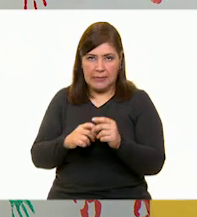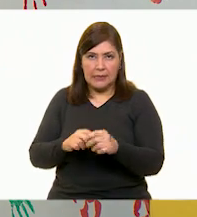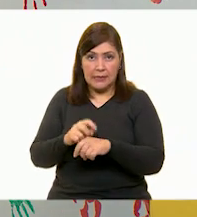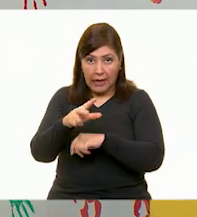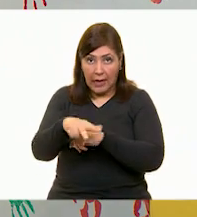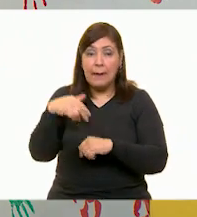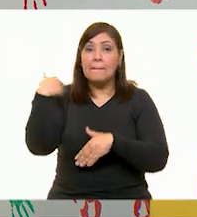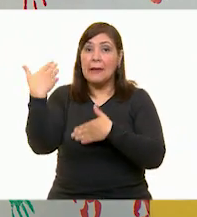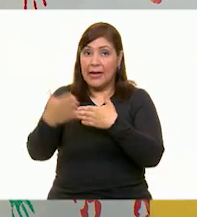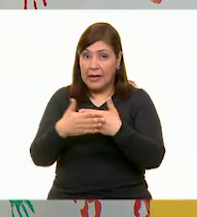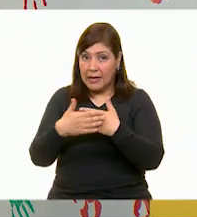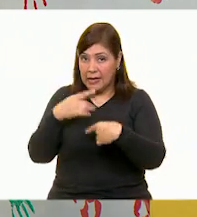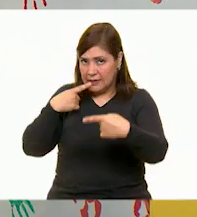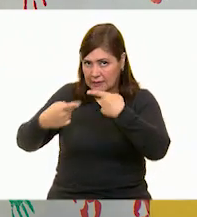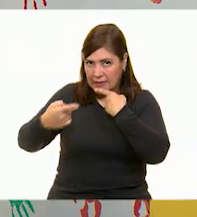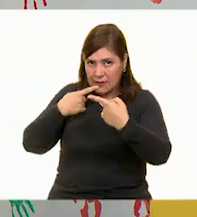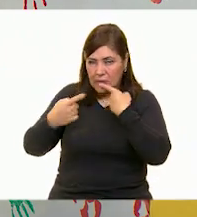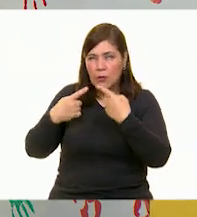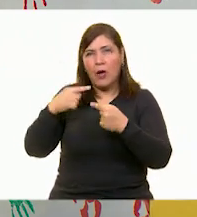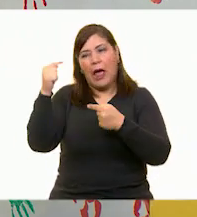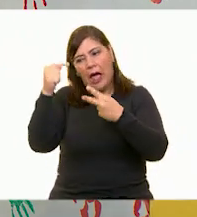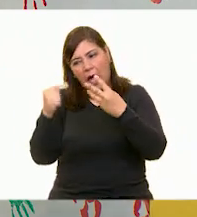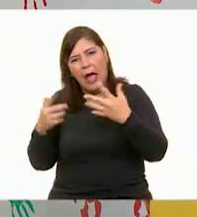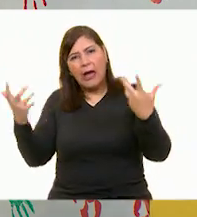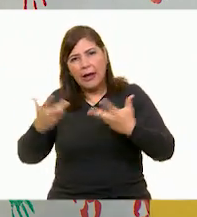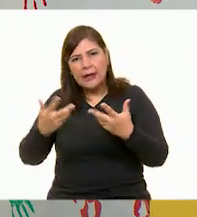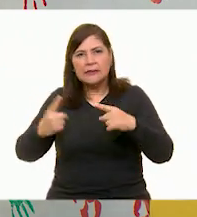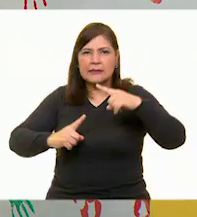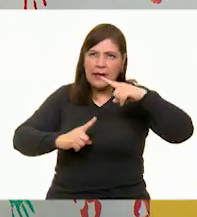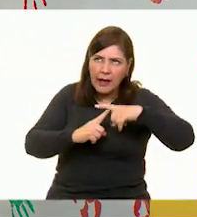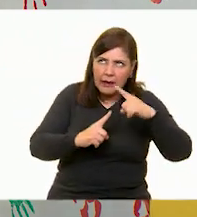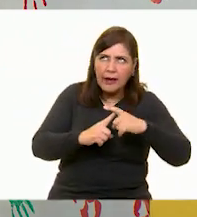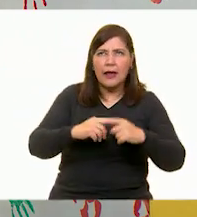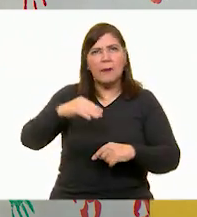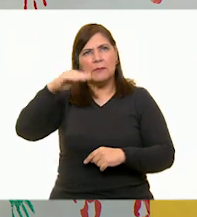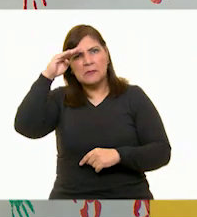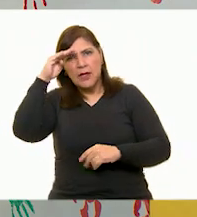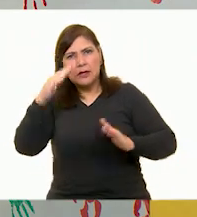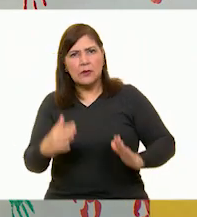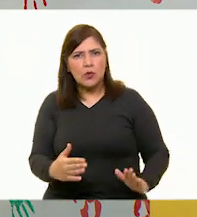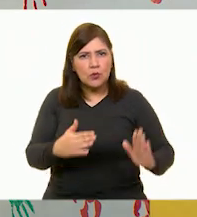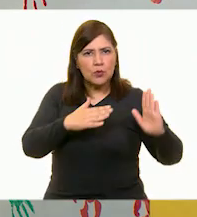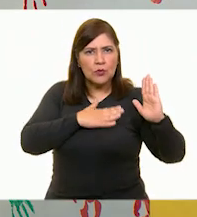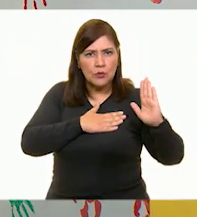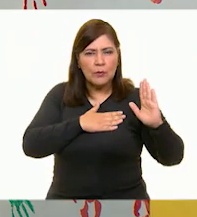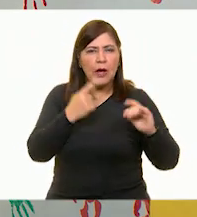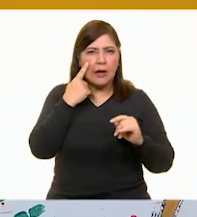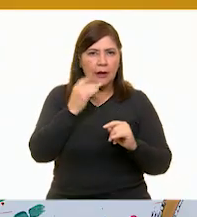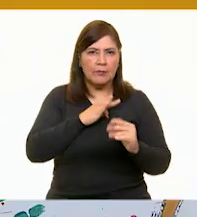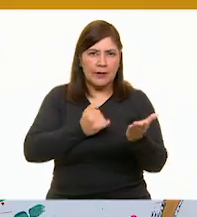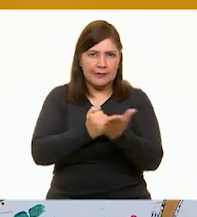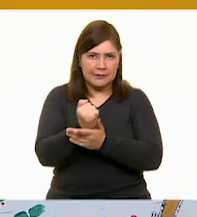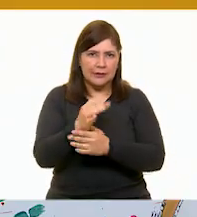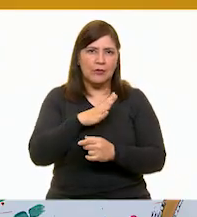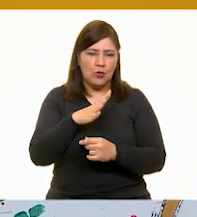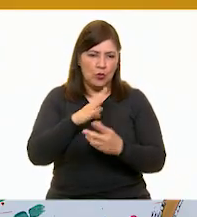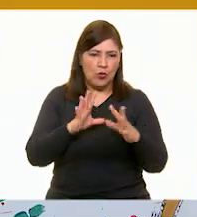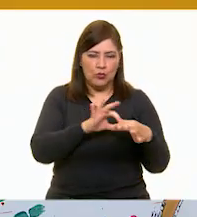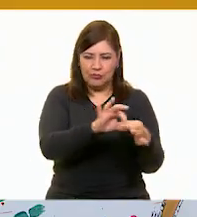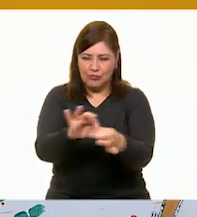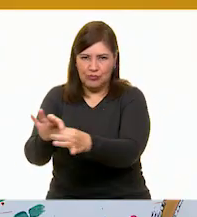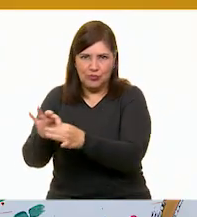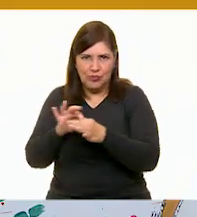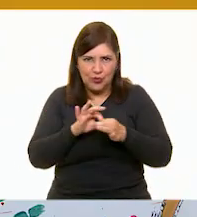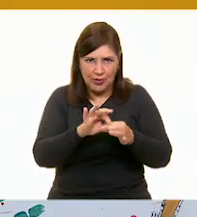para el próximo diálogo vamos a asignar tareas, a hacer compromisos y a tomar nuevas decisiones colectivas ¡eh sí!